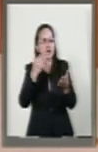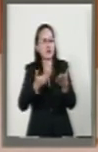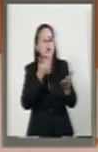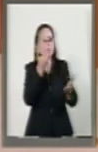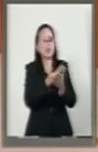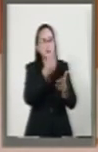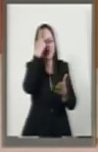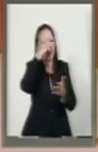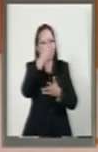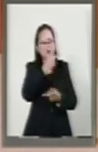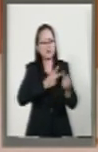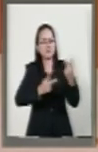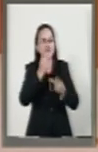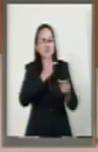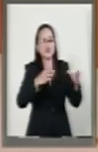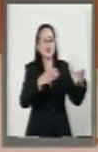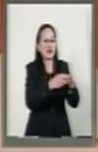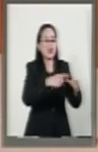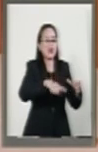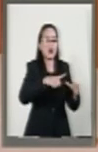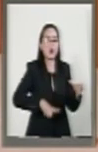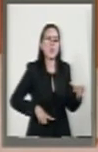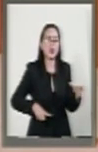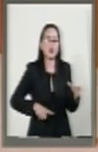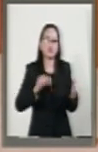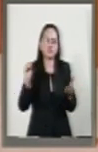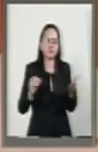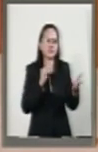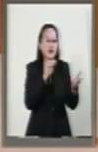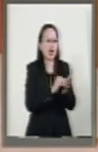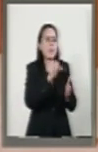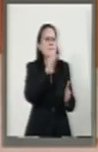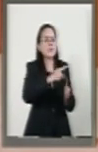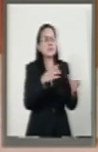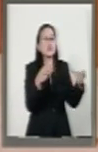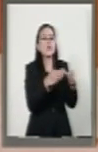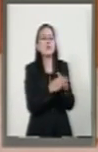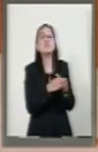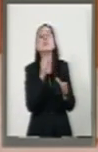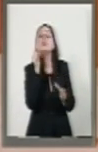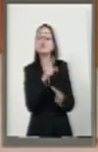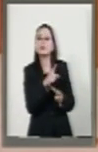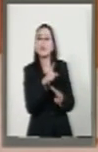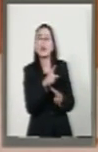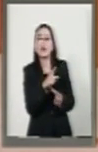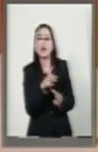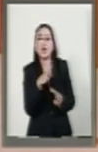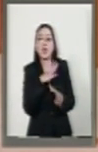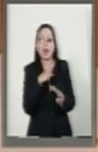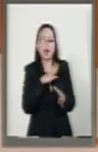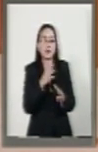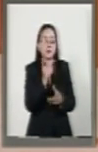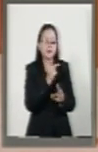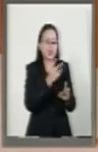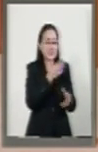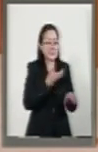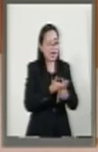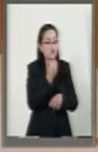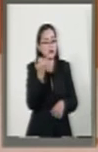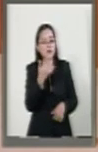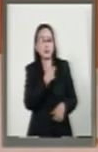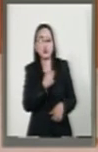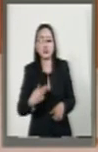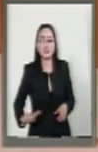financiamiento de entes públicos por las cuales se adiciona que las solicitudes de financiamiento de estados y municipios